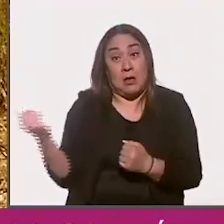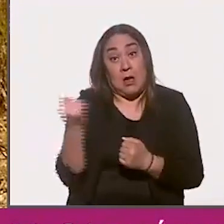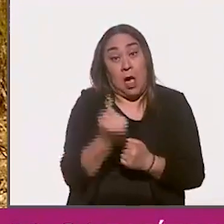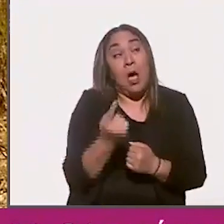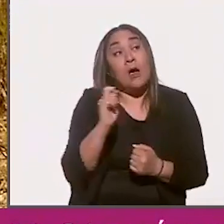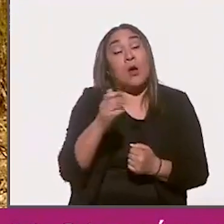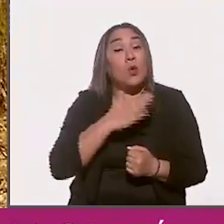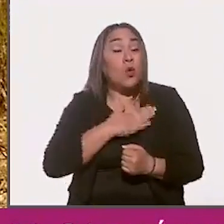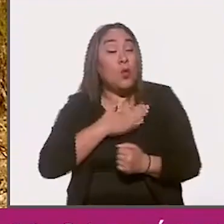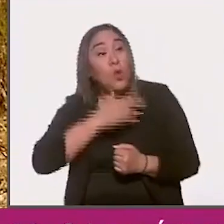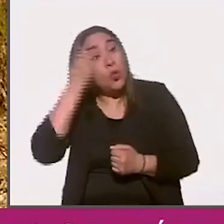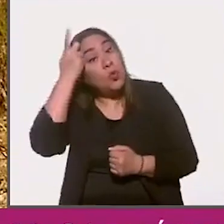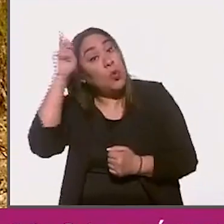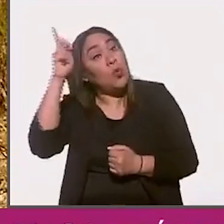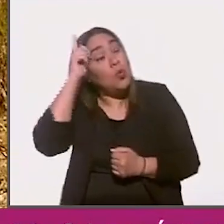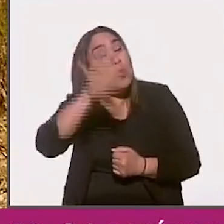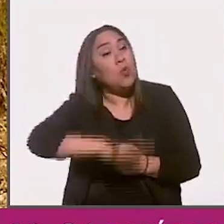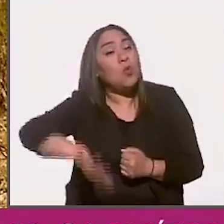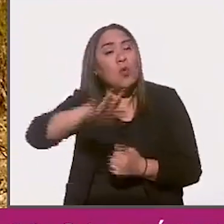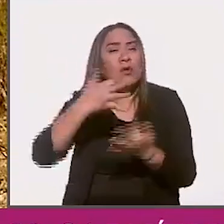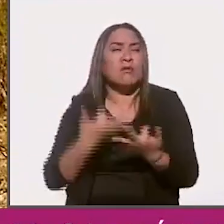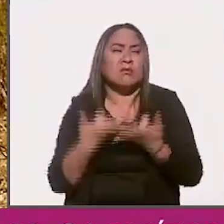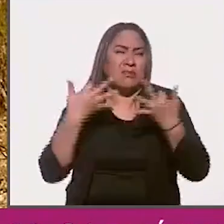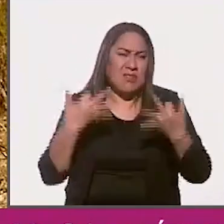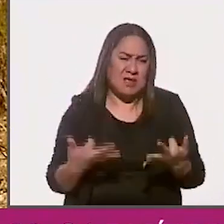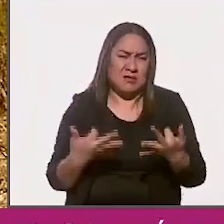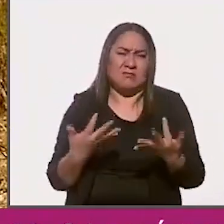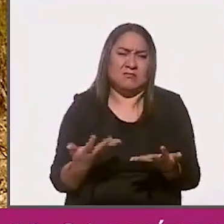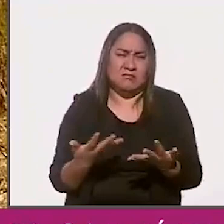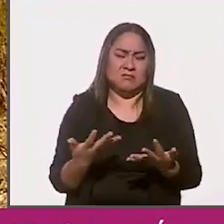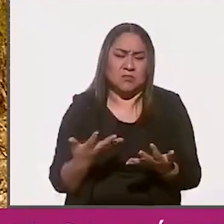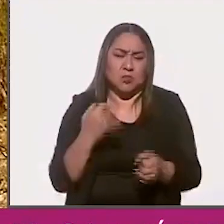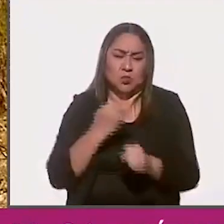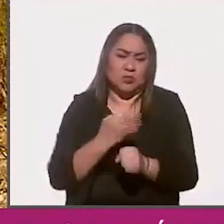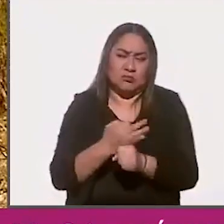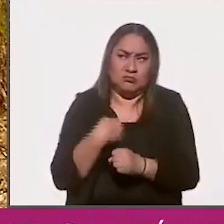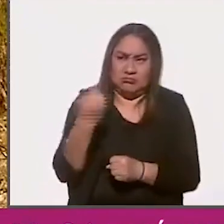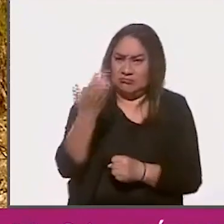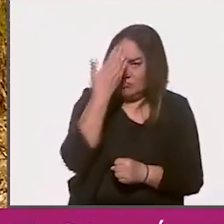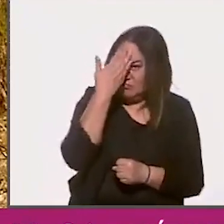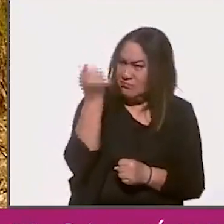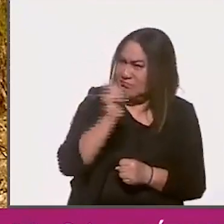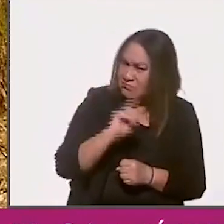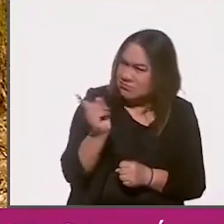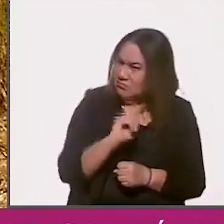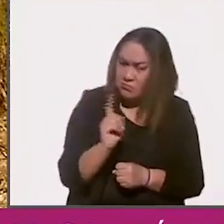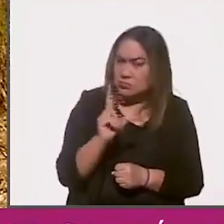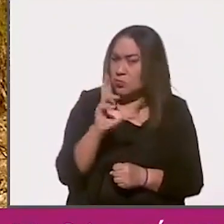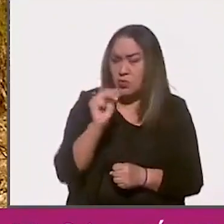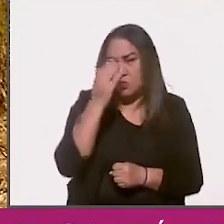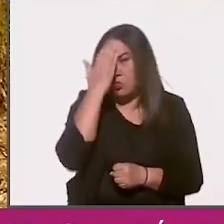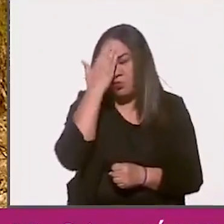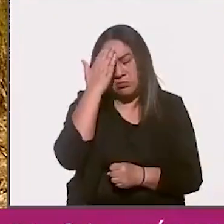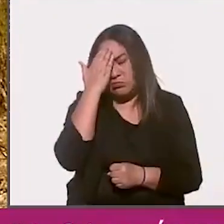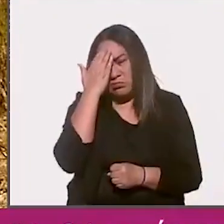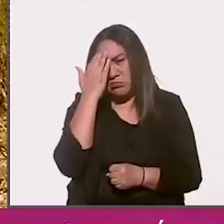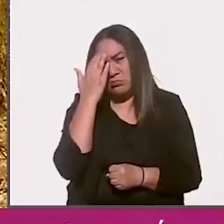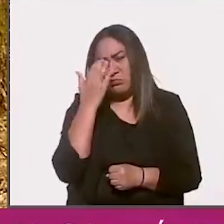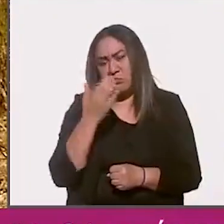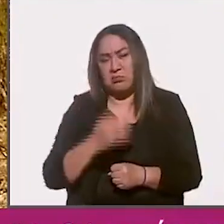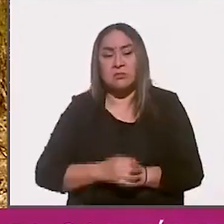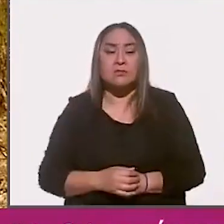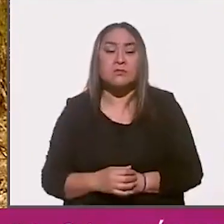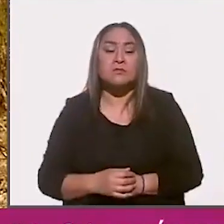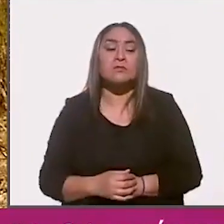señor como dueño del terreno, ejidatario. Nosotros no lo conocemos, no lo conocemos y no lo conocíamos desde que llegamos